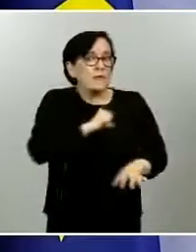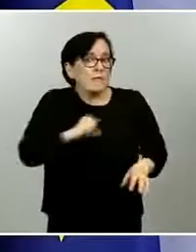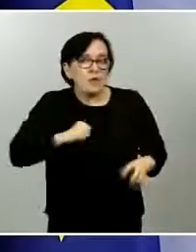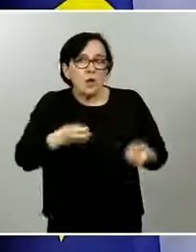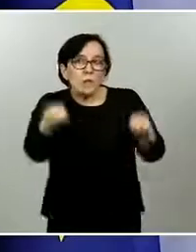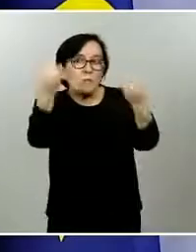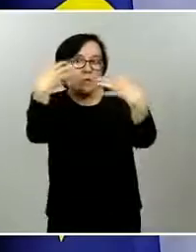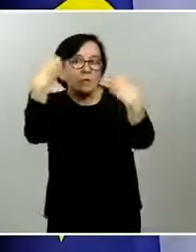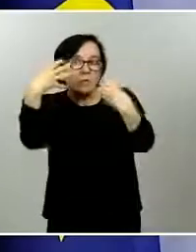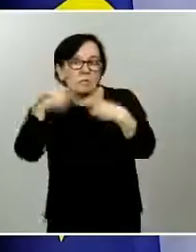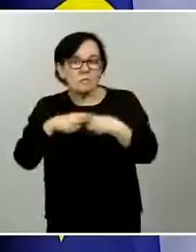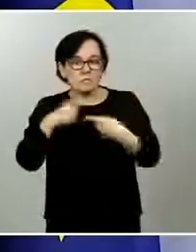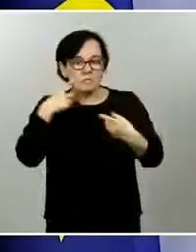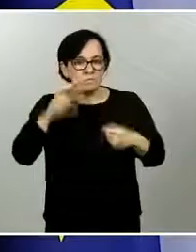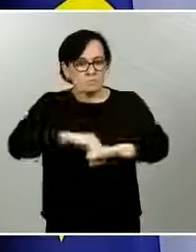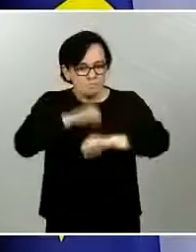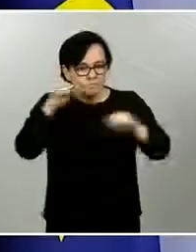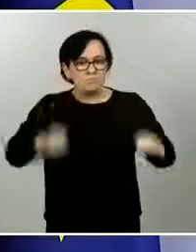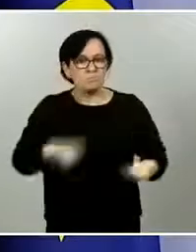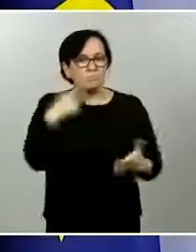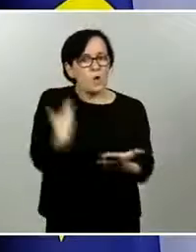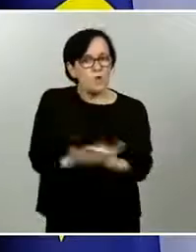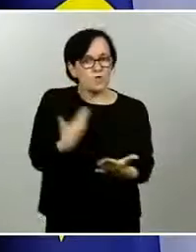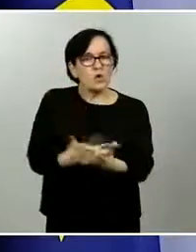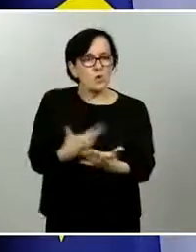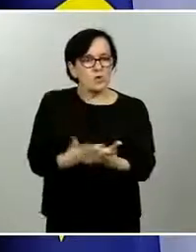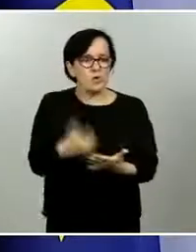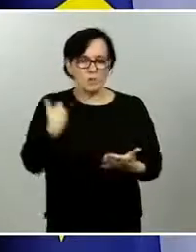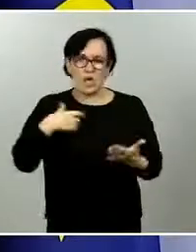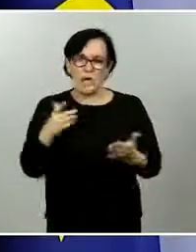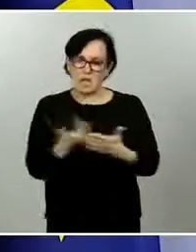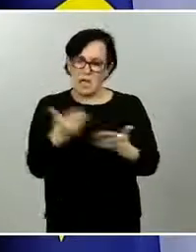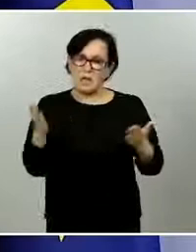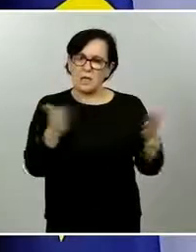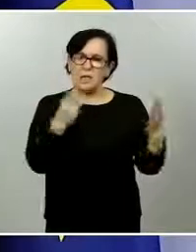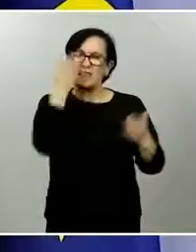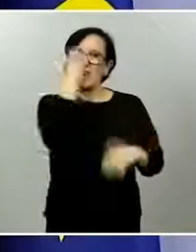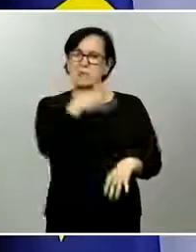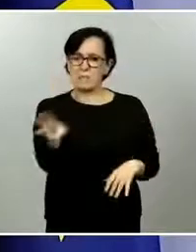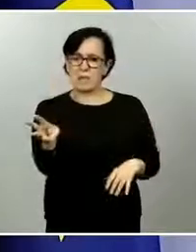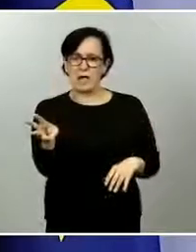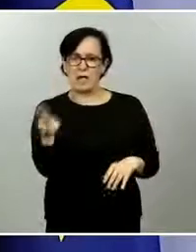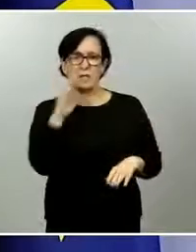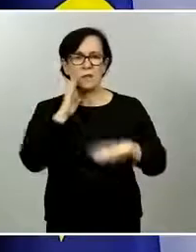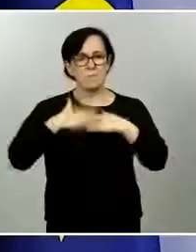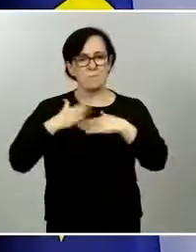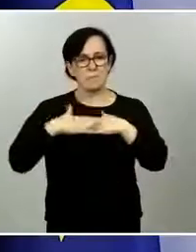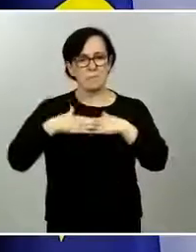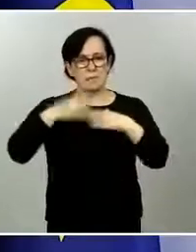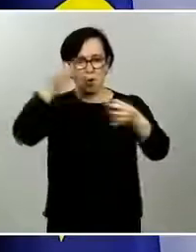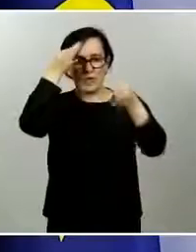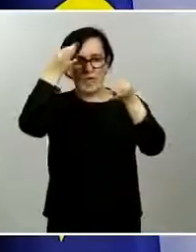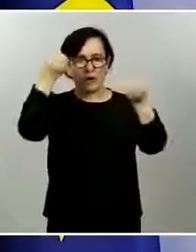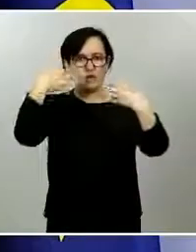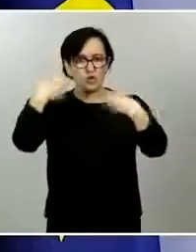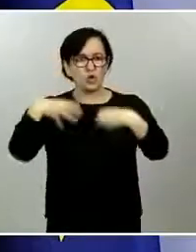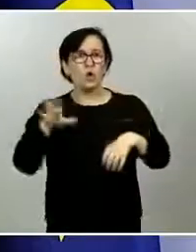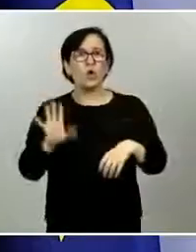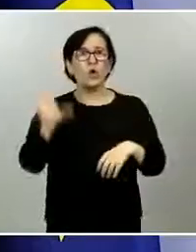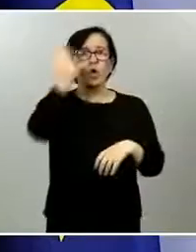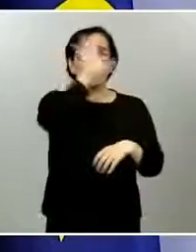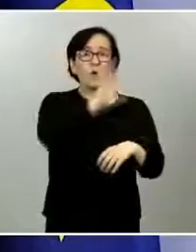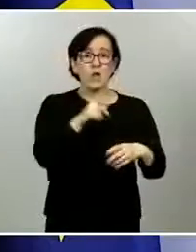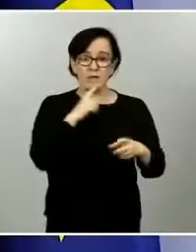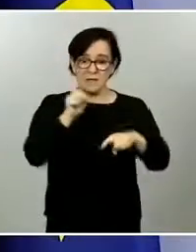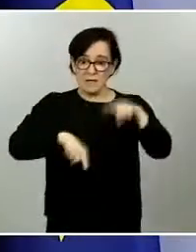que le estoy diciendo España está haciendo un número muy elevado de test son datos proporcionados por las comunidades autónomas son datos